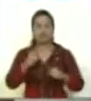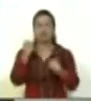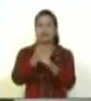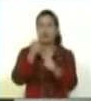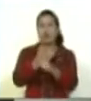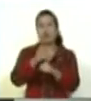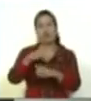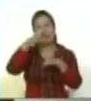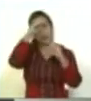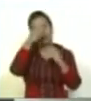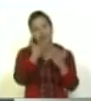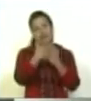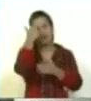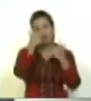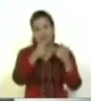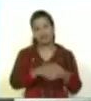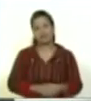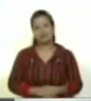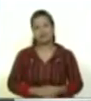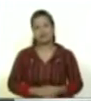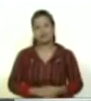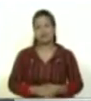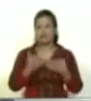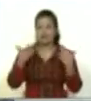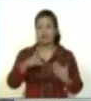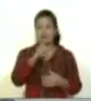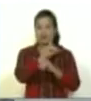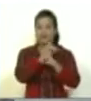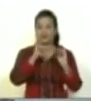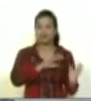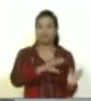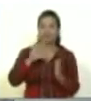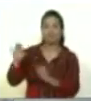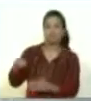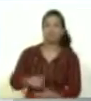que aprendió de Hugo Chávez Frías. En Ni Ángel, la noticia.